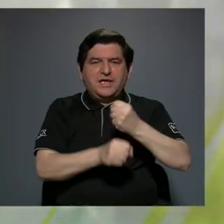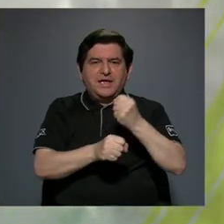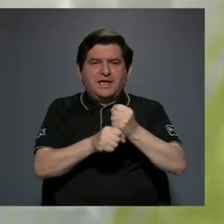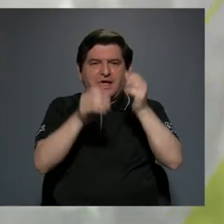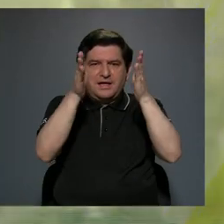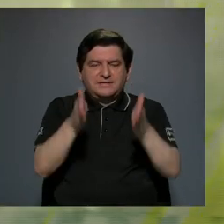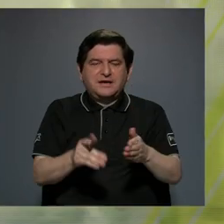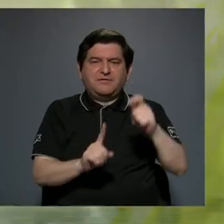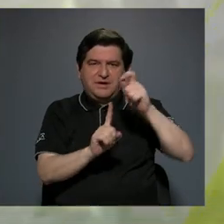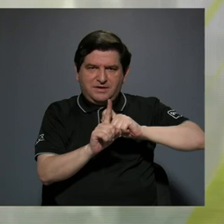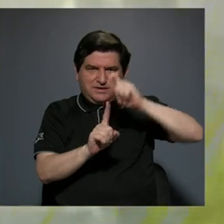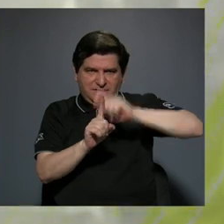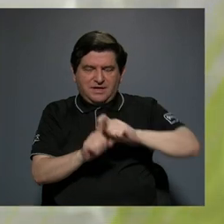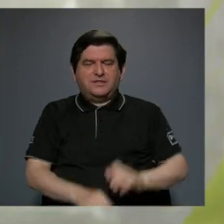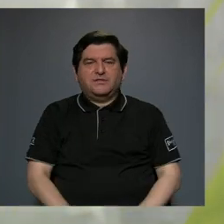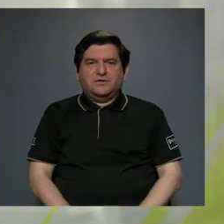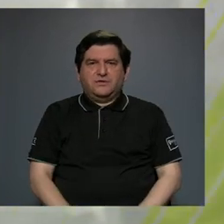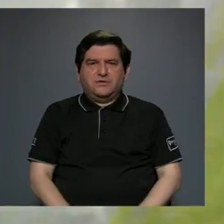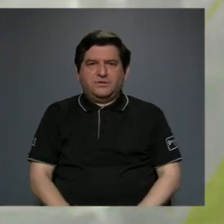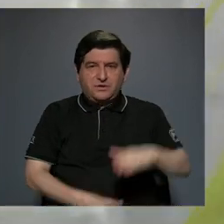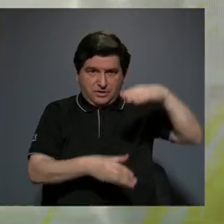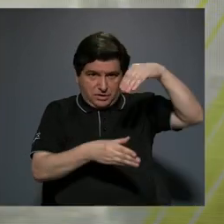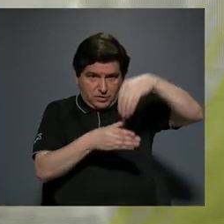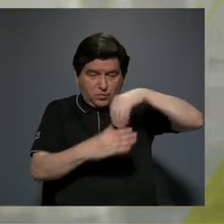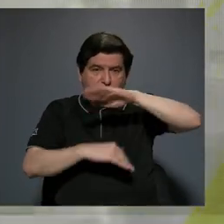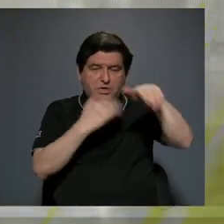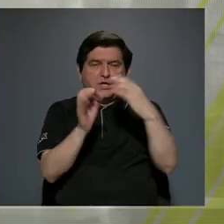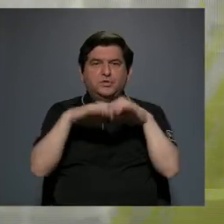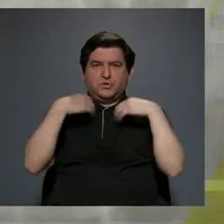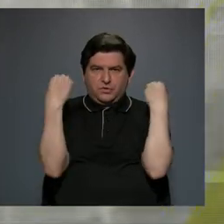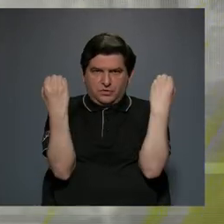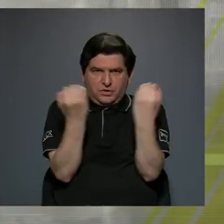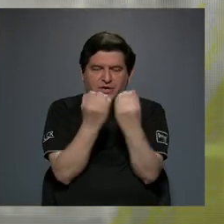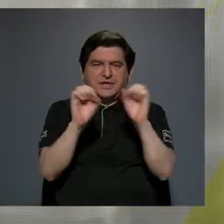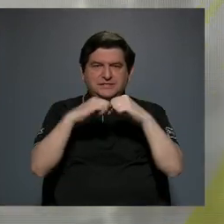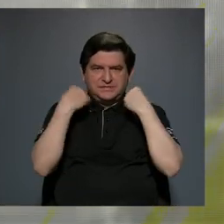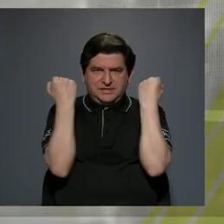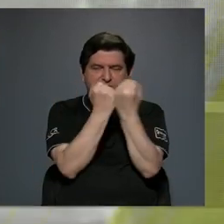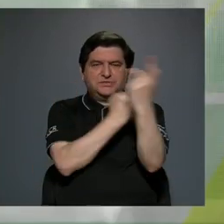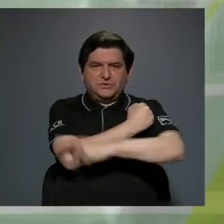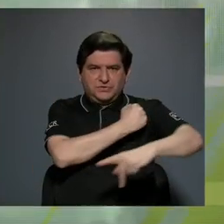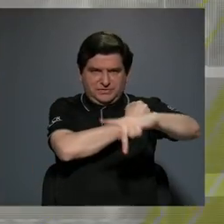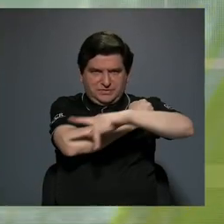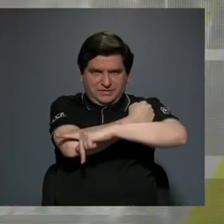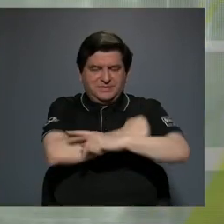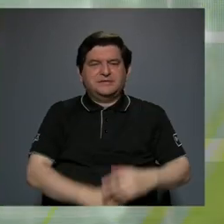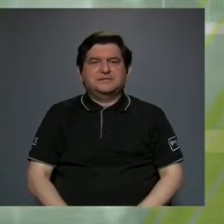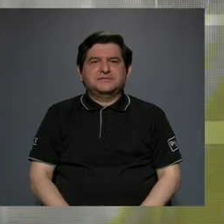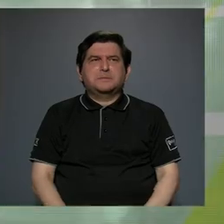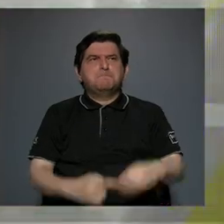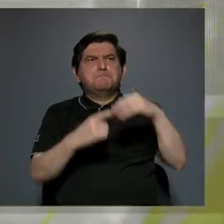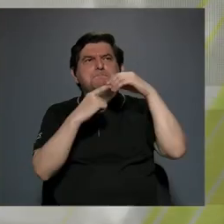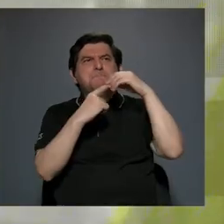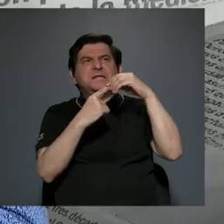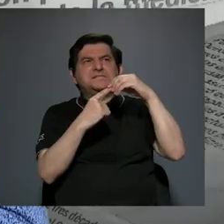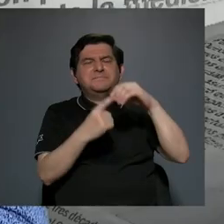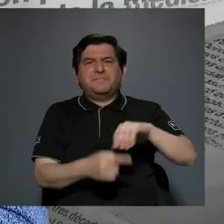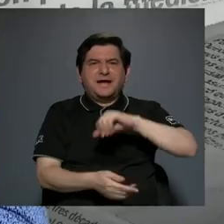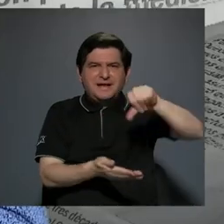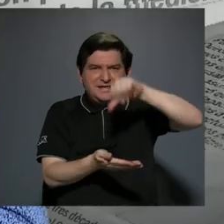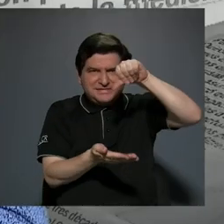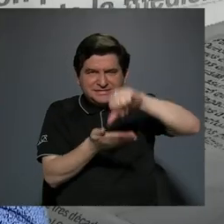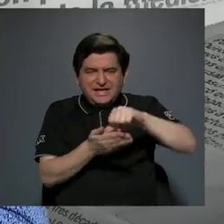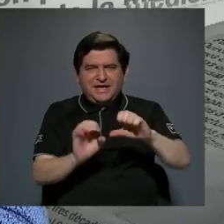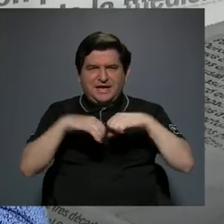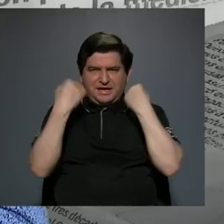Trabajador Bananero. Lo constituyen todas las organizaciones sindicales del país, las principales centrales sindicales,